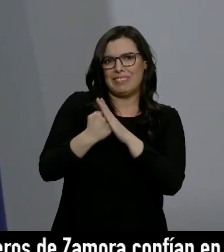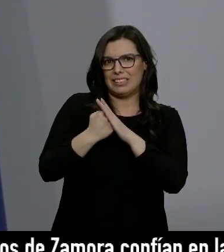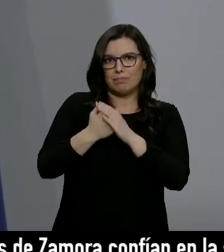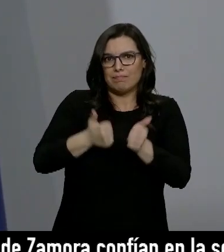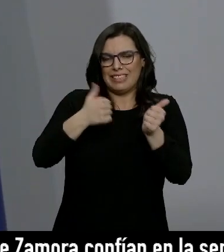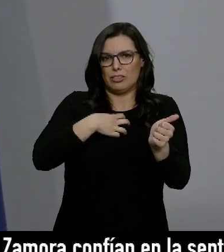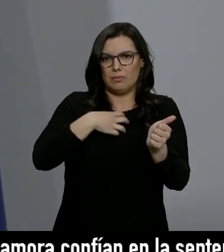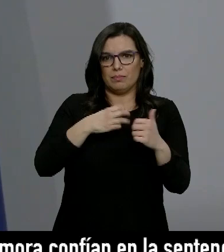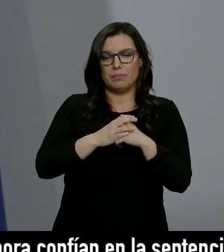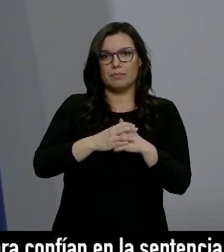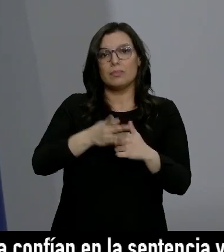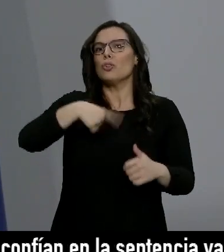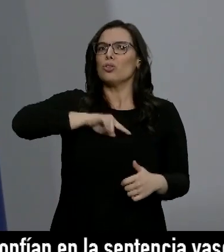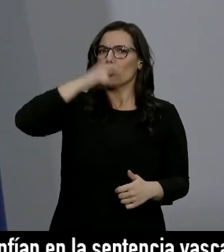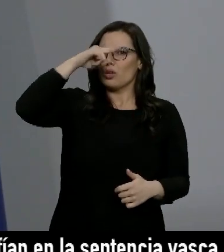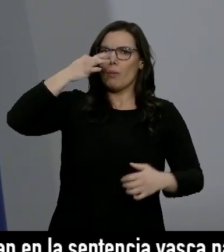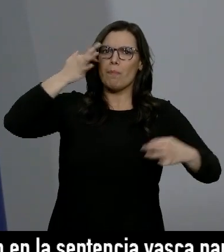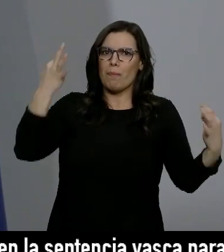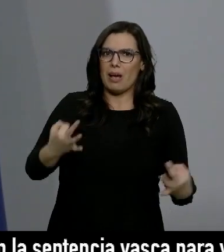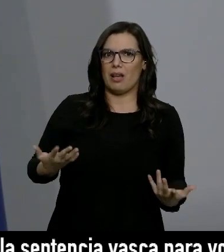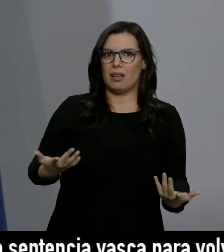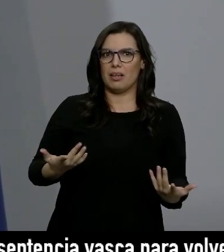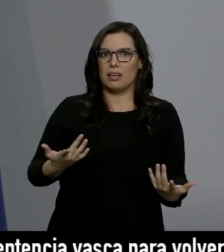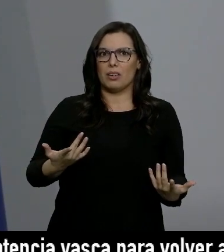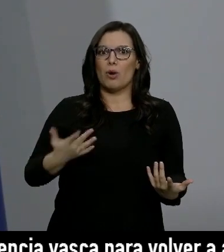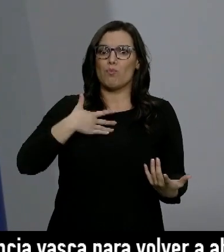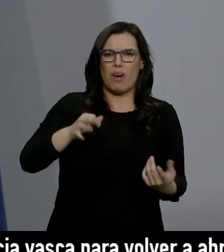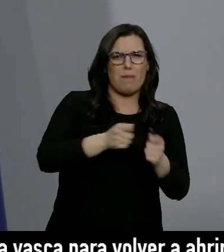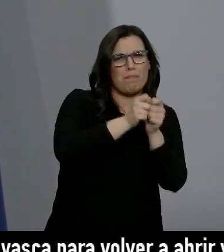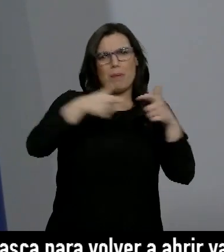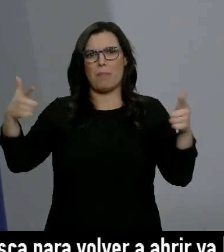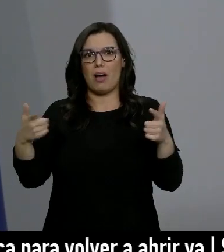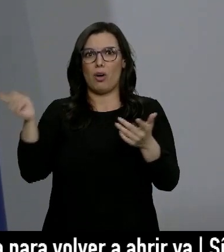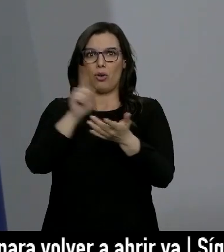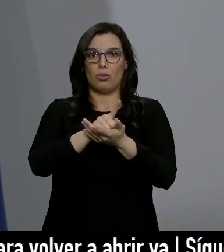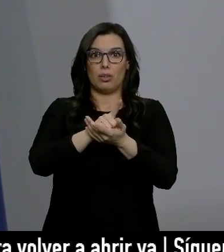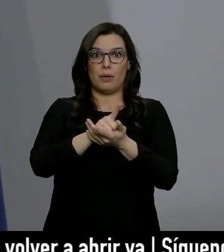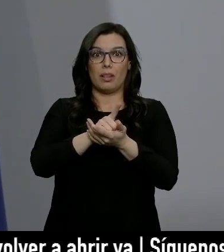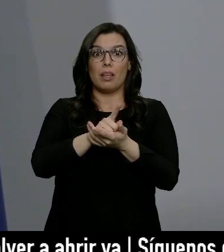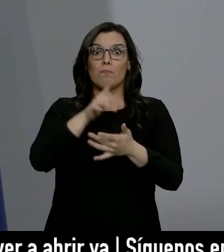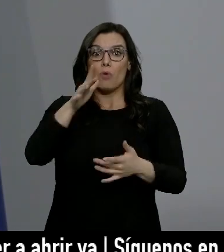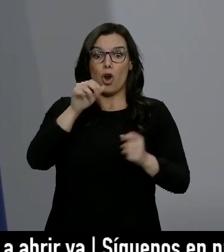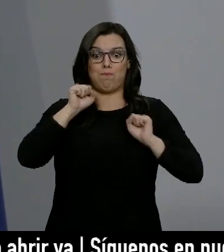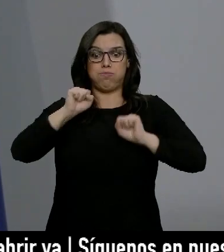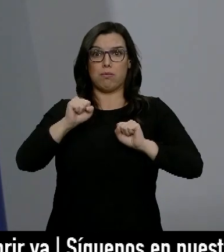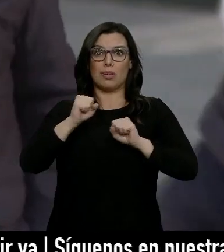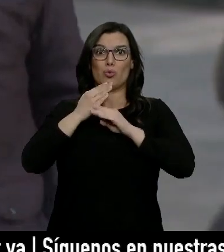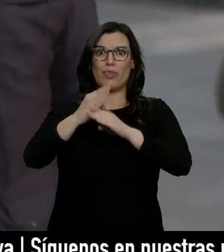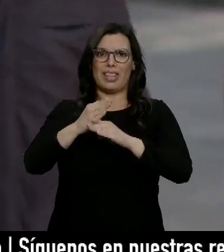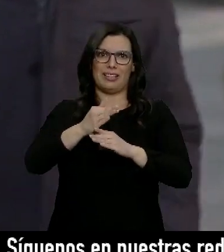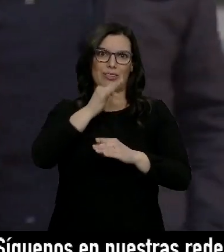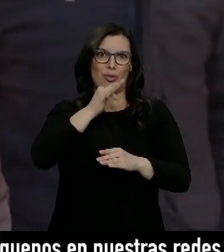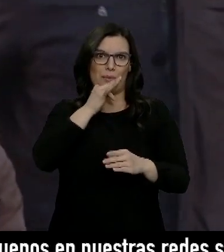Sabemos el riesgo real de que se produzca un rebrote mientras el grado de inmunización no sea suficiente.